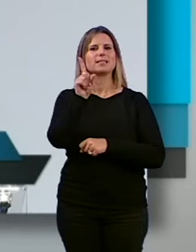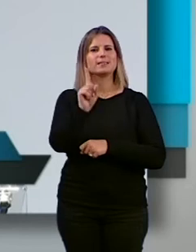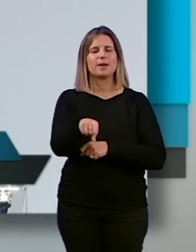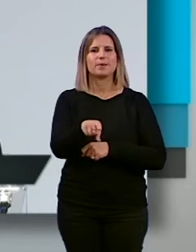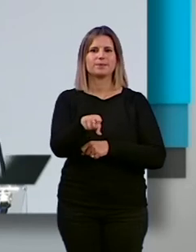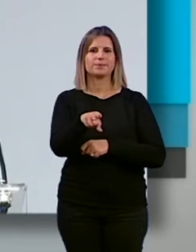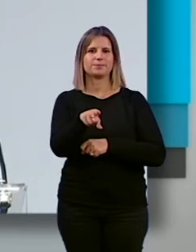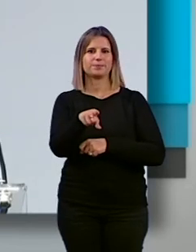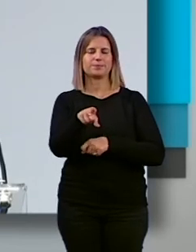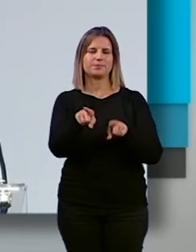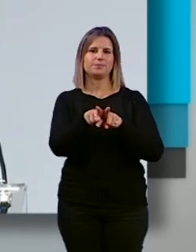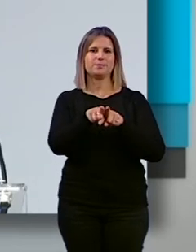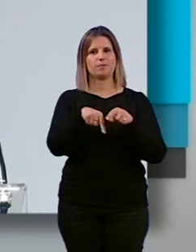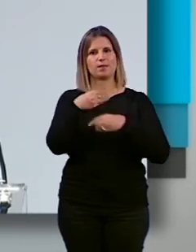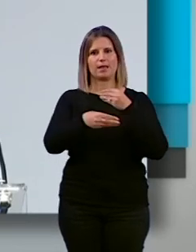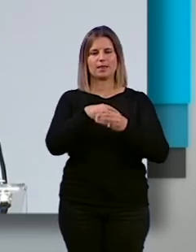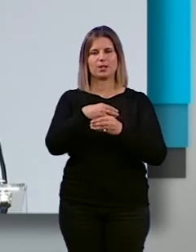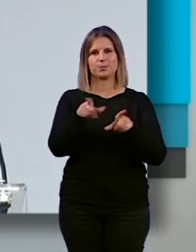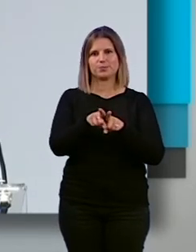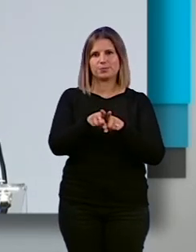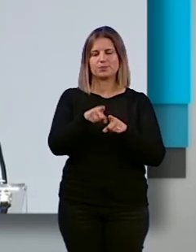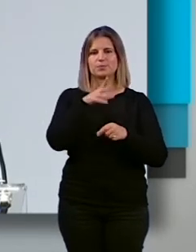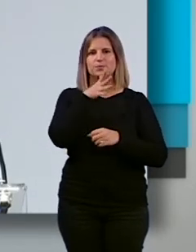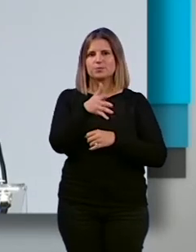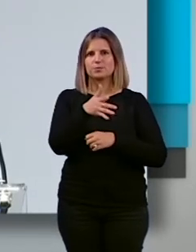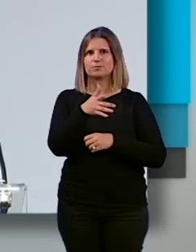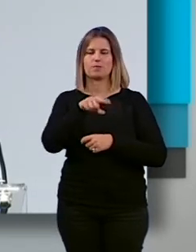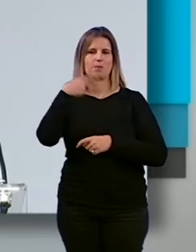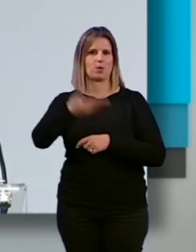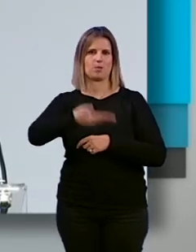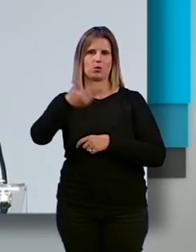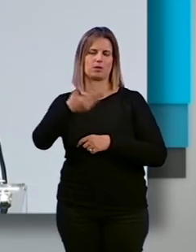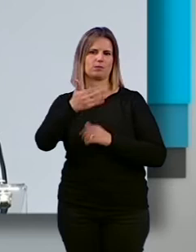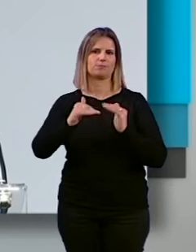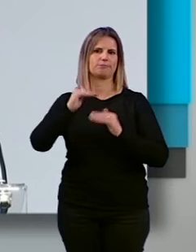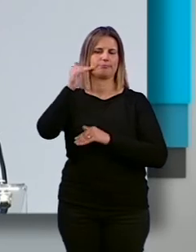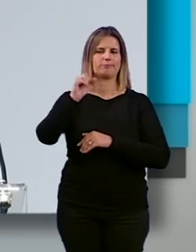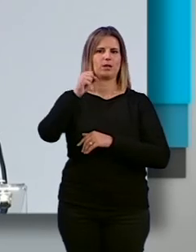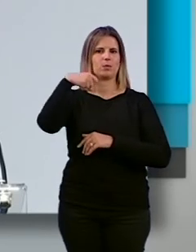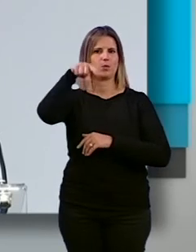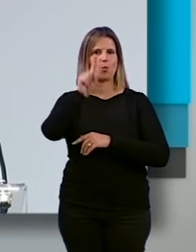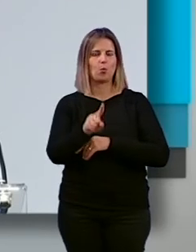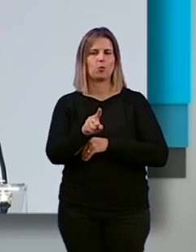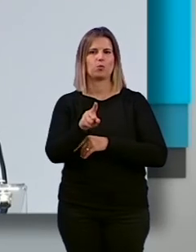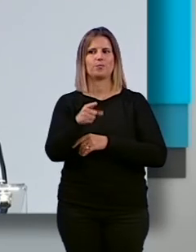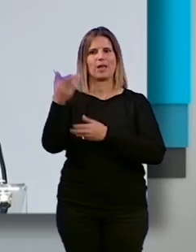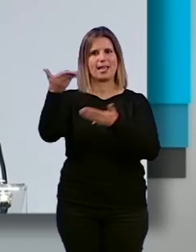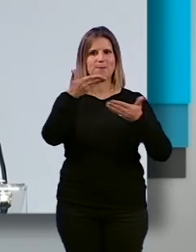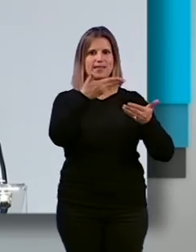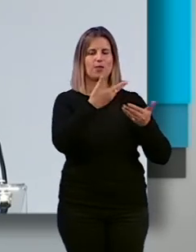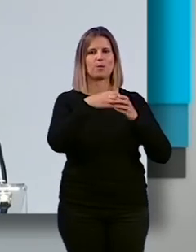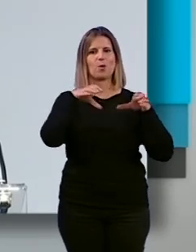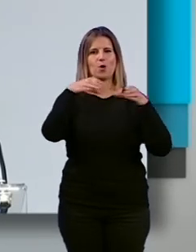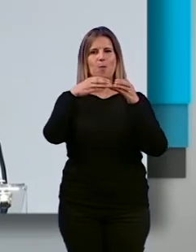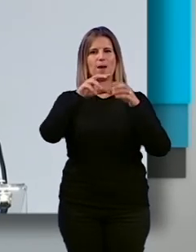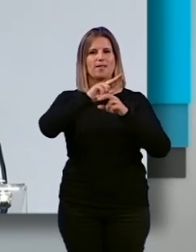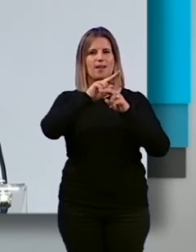hacerlo además pues con apuestas de primer nivel entonces tenemos invitados y invitadas de compañías nacionales